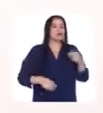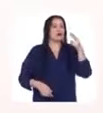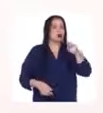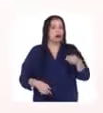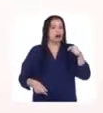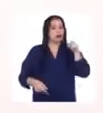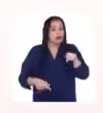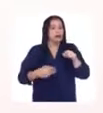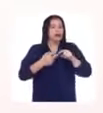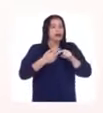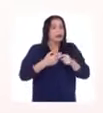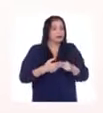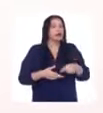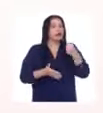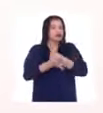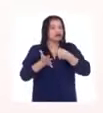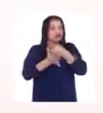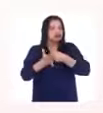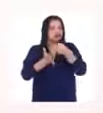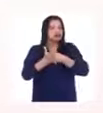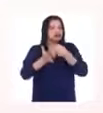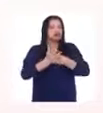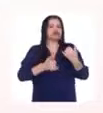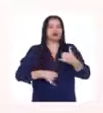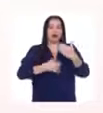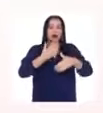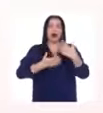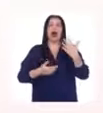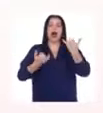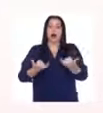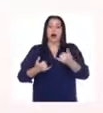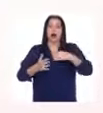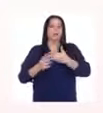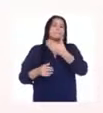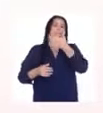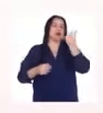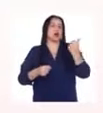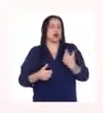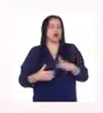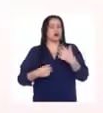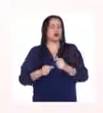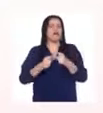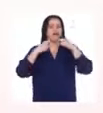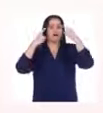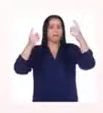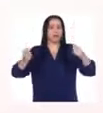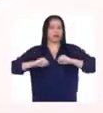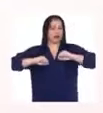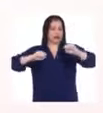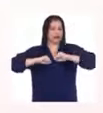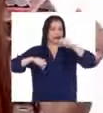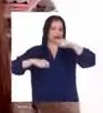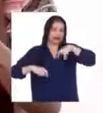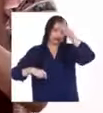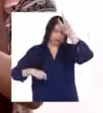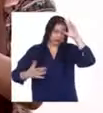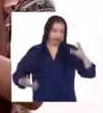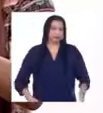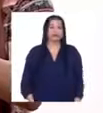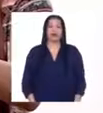el duro camino que la llevó a convertirse en una de las atletas más emblemáticas de nuestra historia.